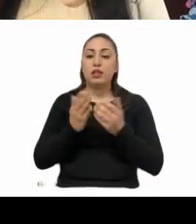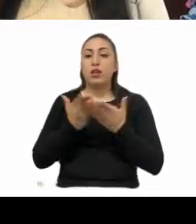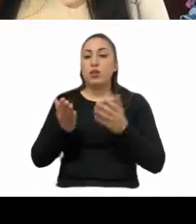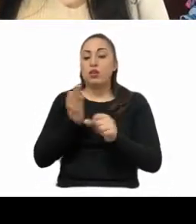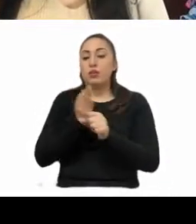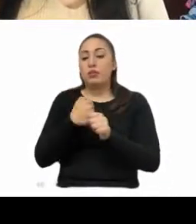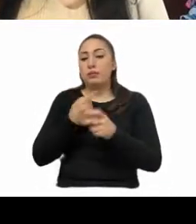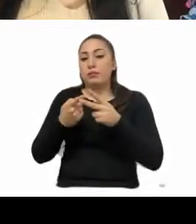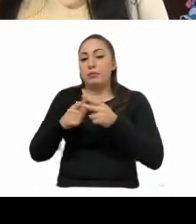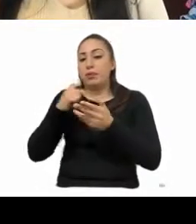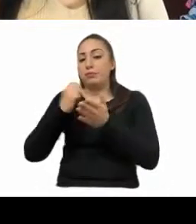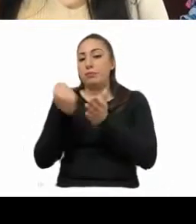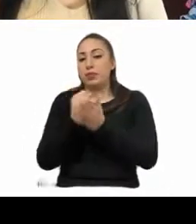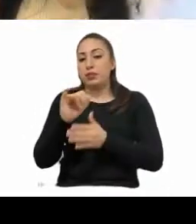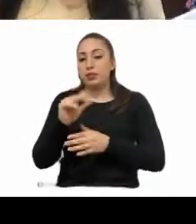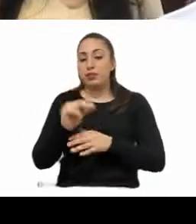realizar su aprobación.